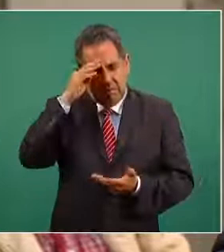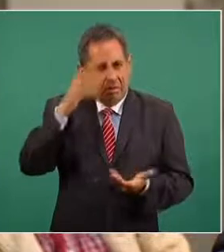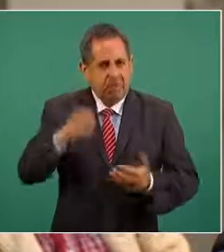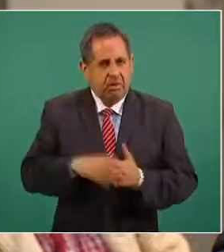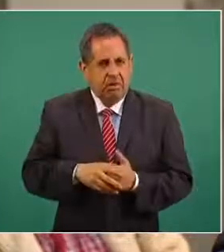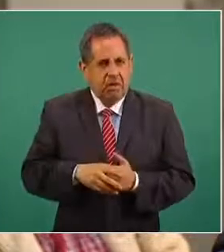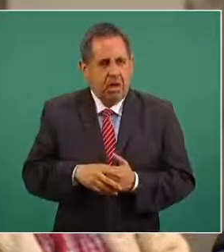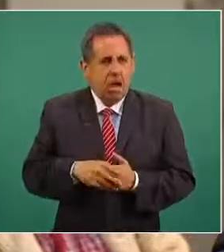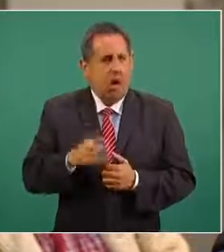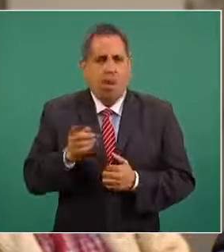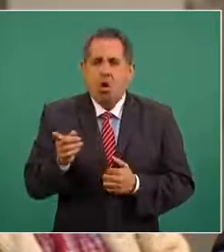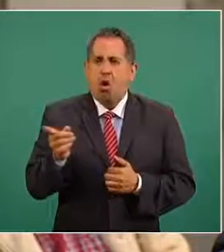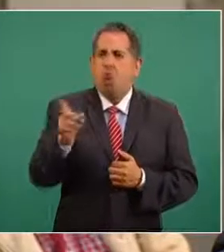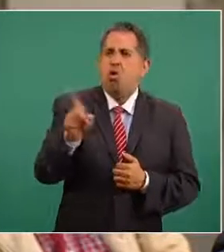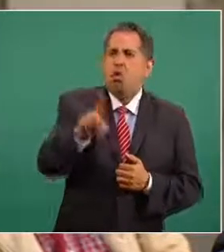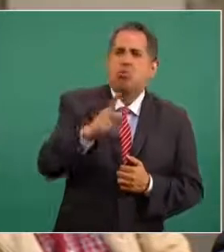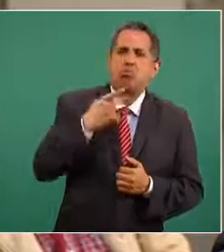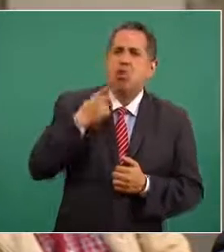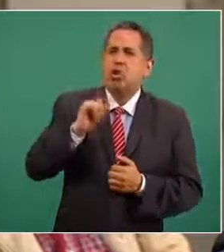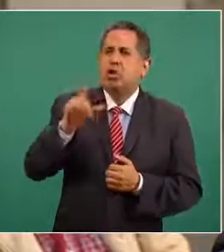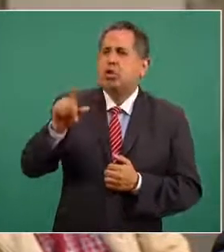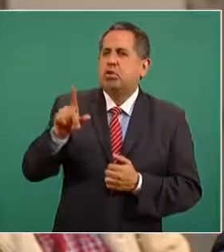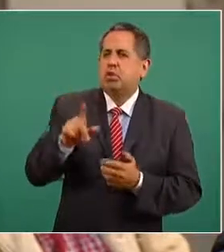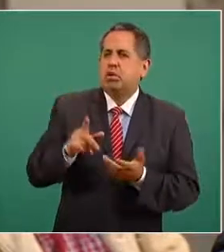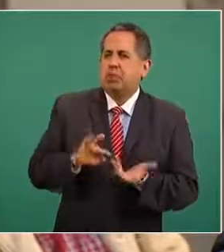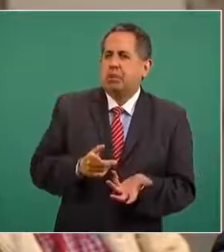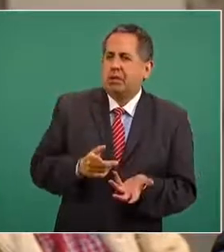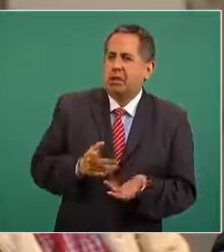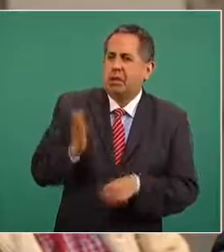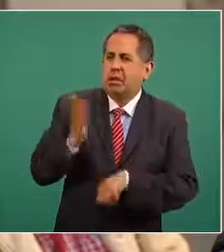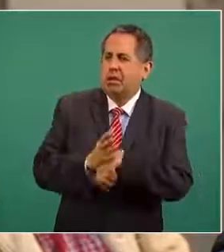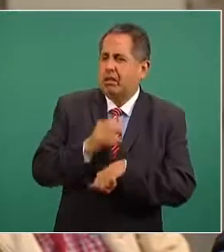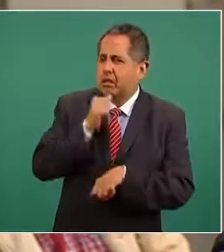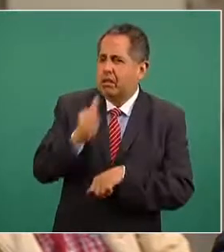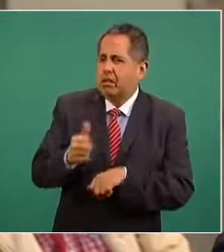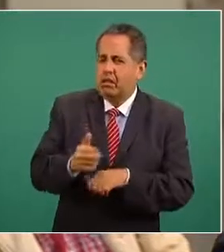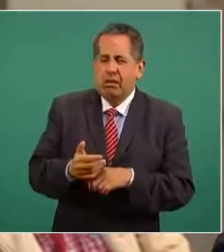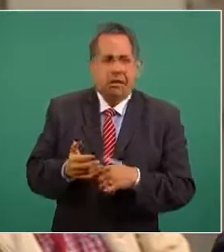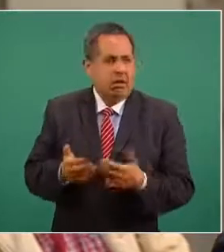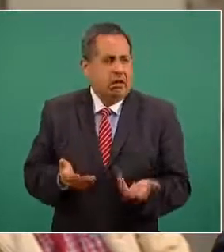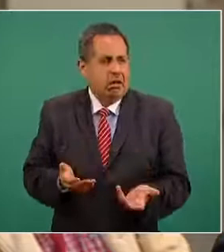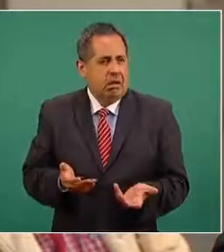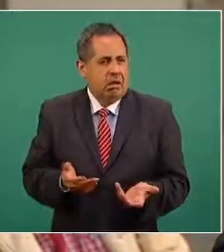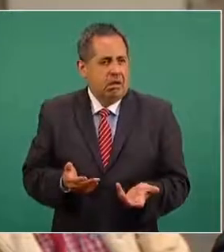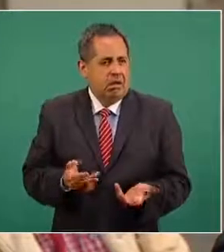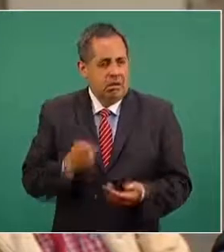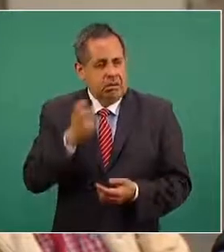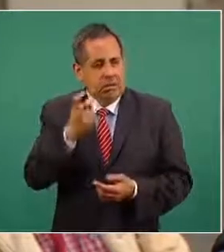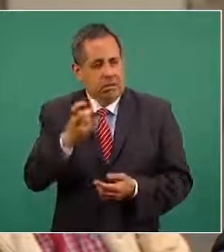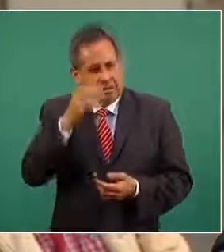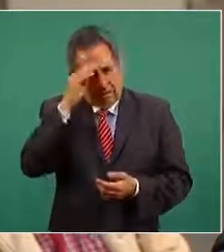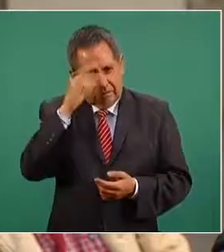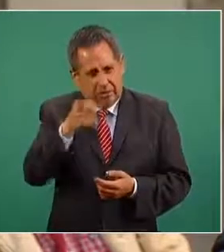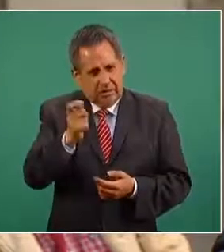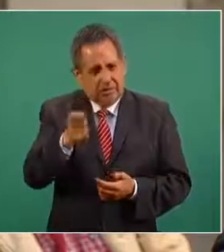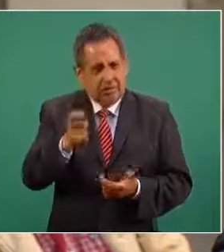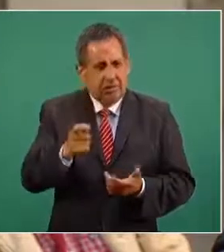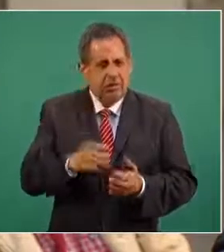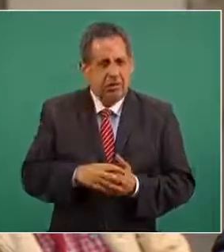políticos de anteriores administraciones no trasgrede esta